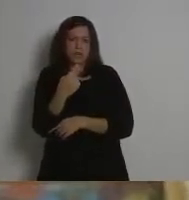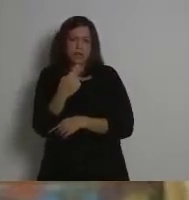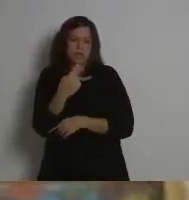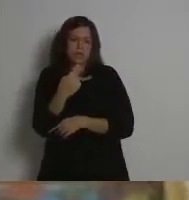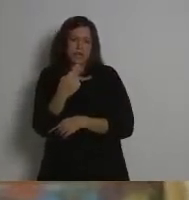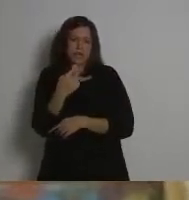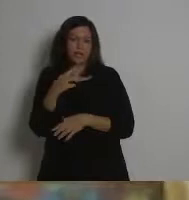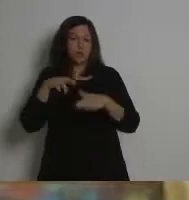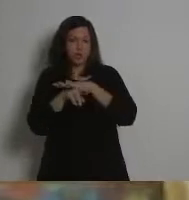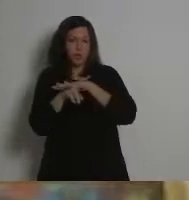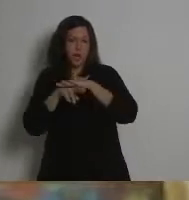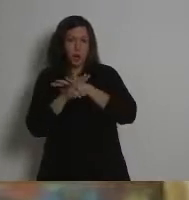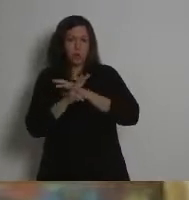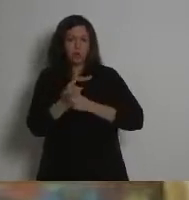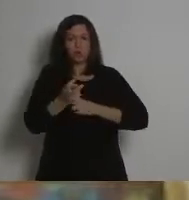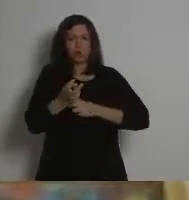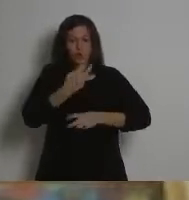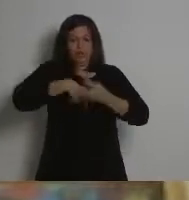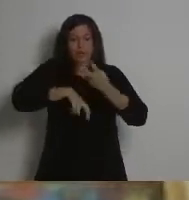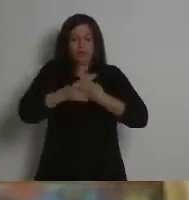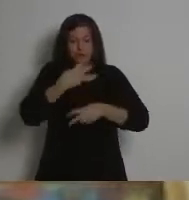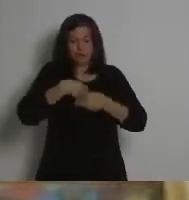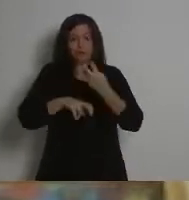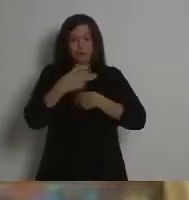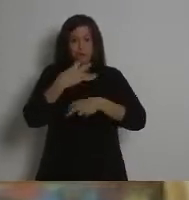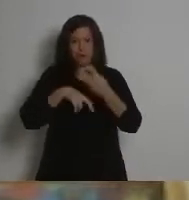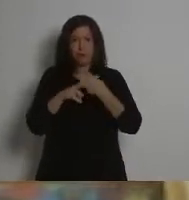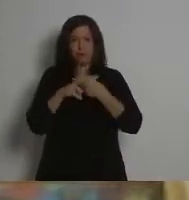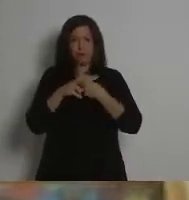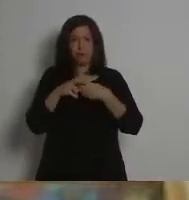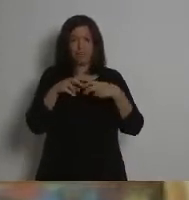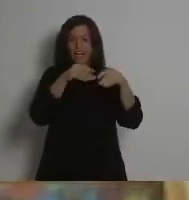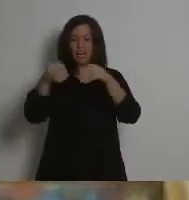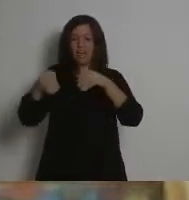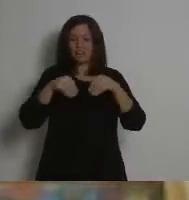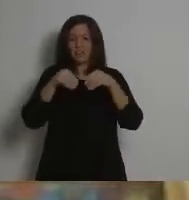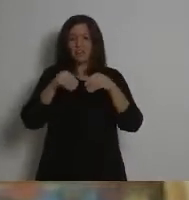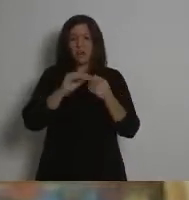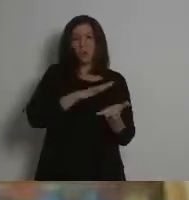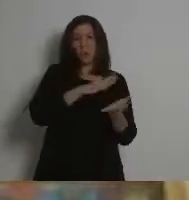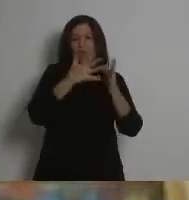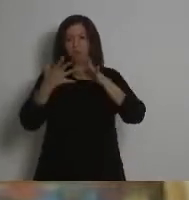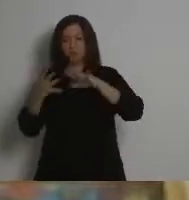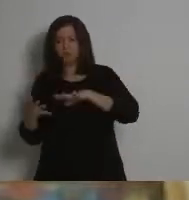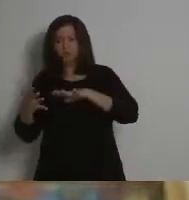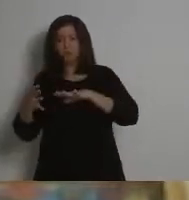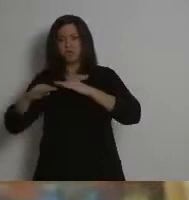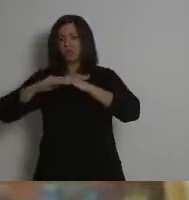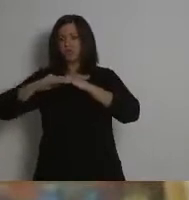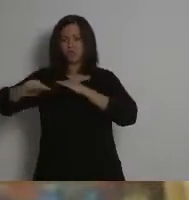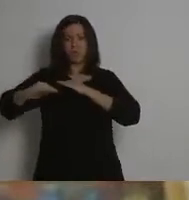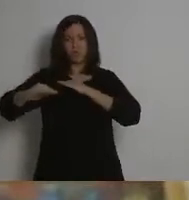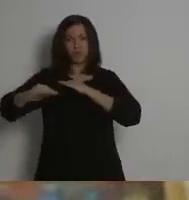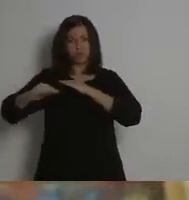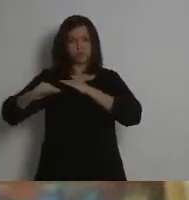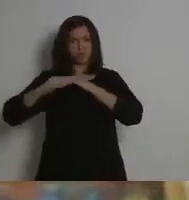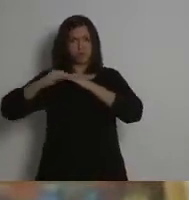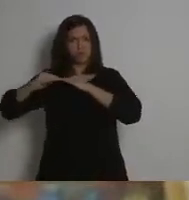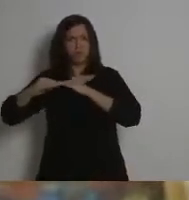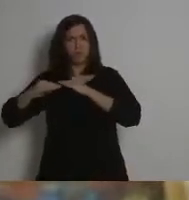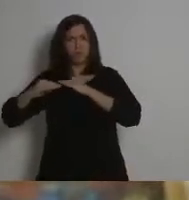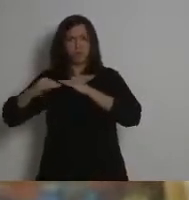renovable o, en todo caso, regenerable, la tierra la convirtió en suelo, en un sustrato que ese sí que